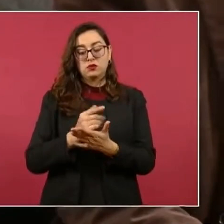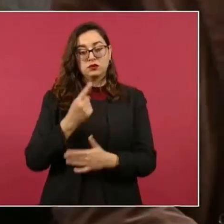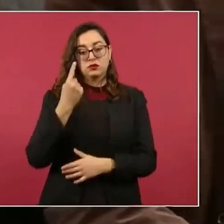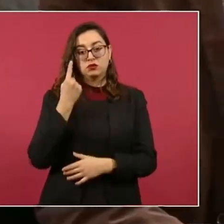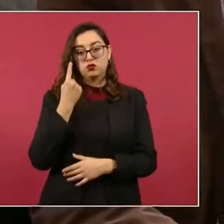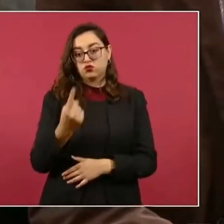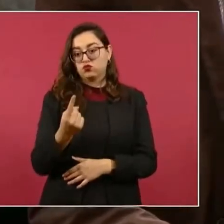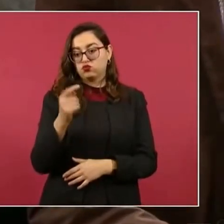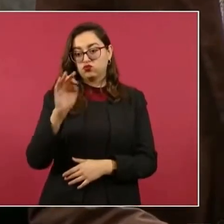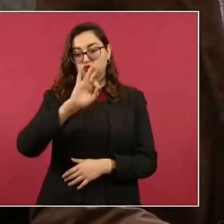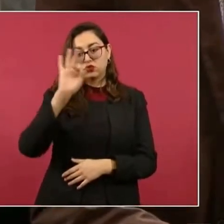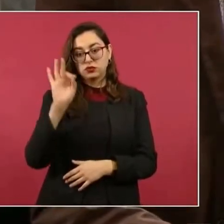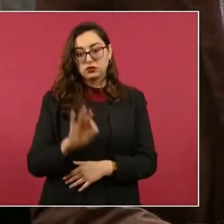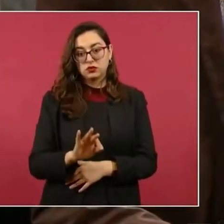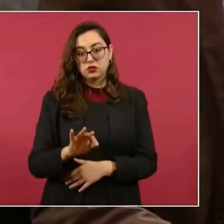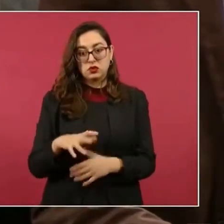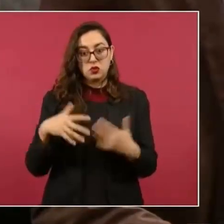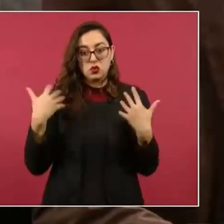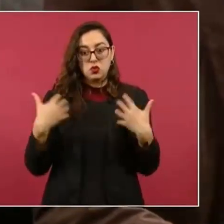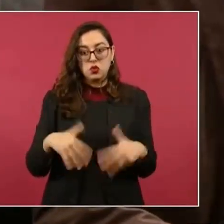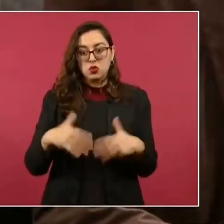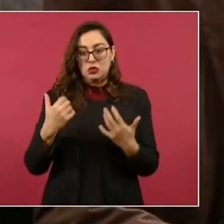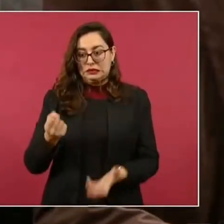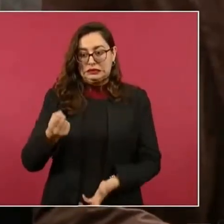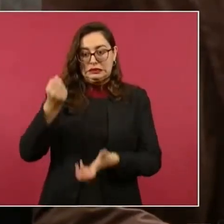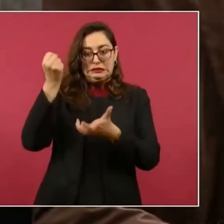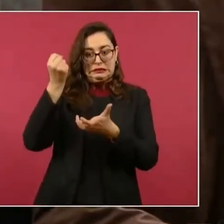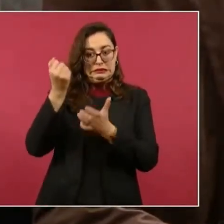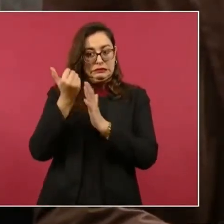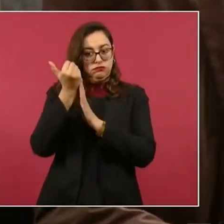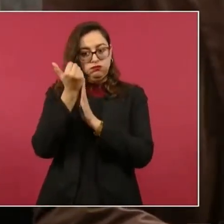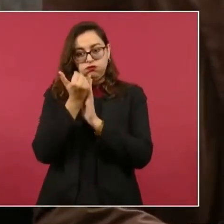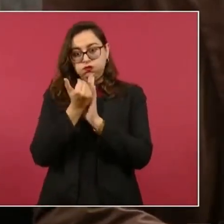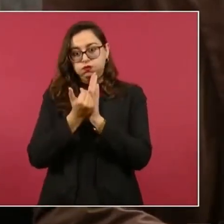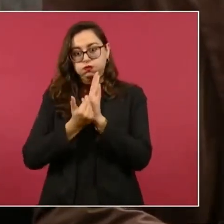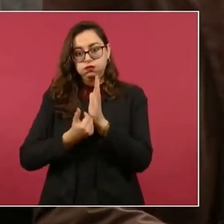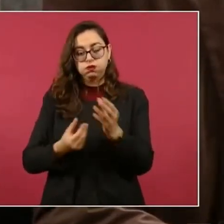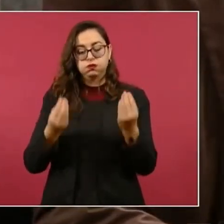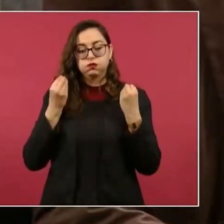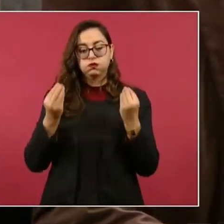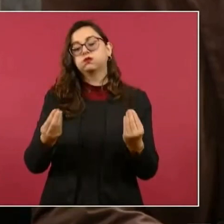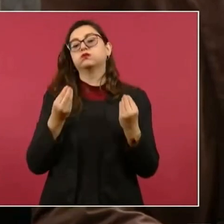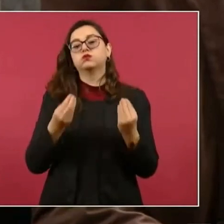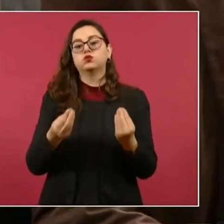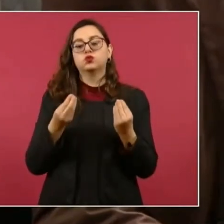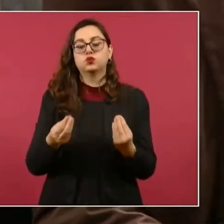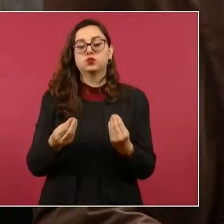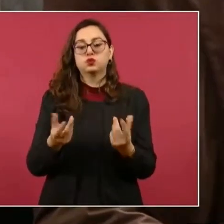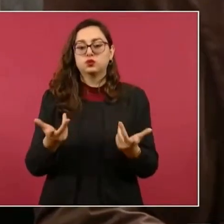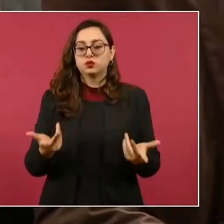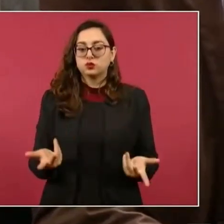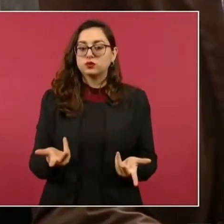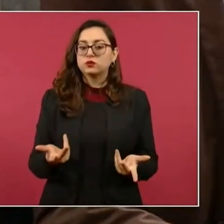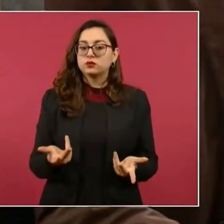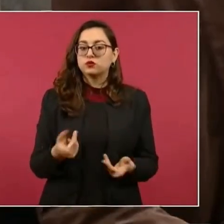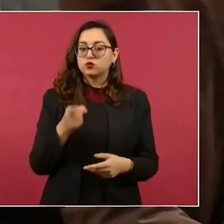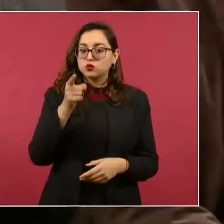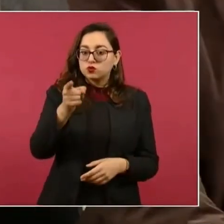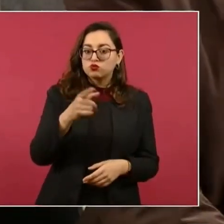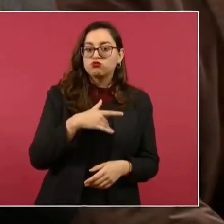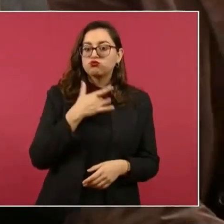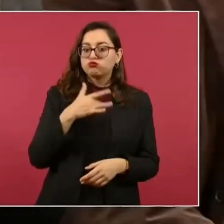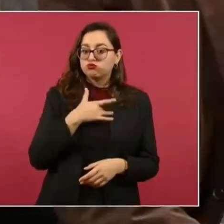drástica en el presupuesto que se otorga a este rubro. En tanto, presidente, usted respalda esta